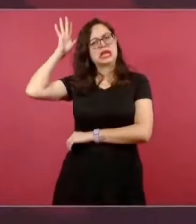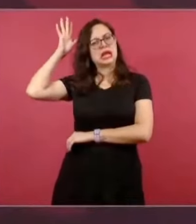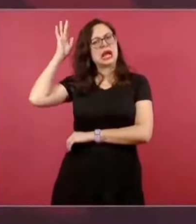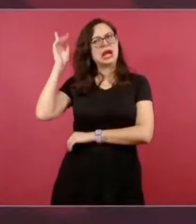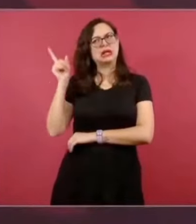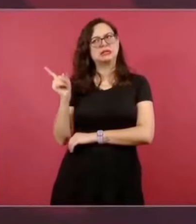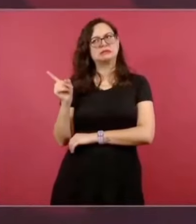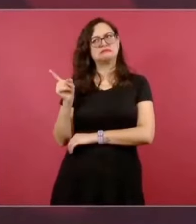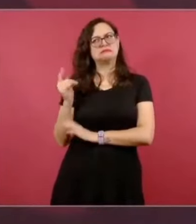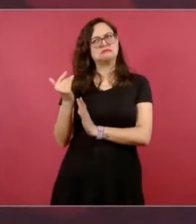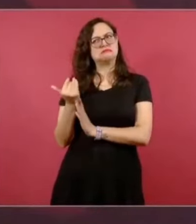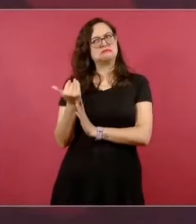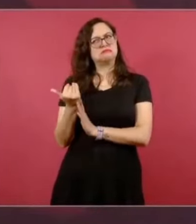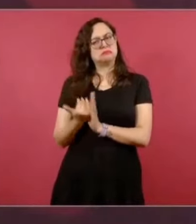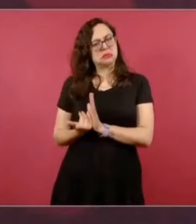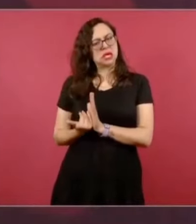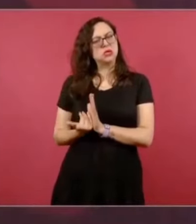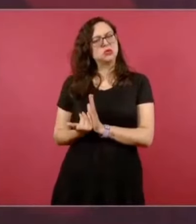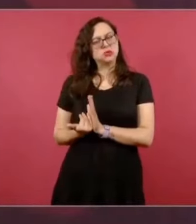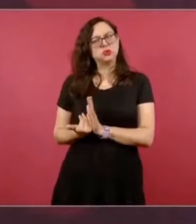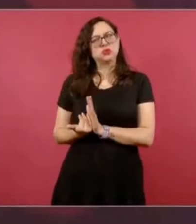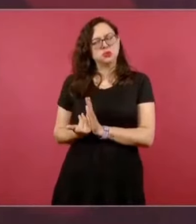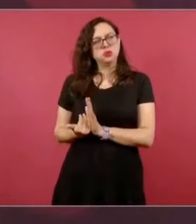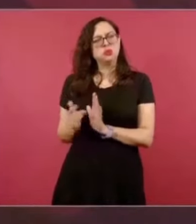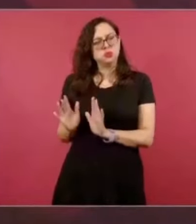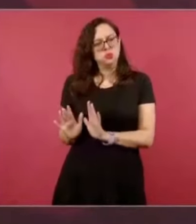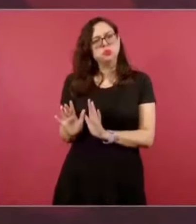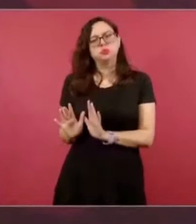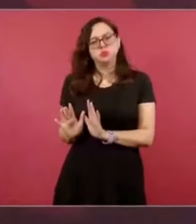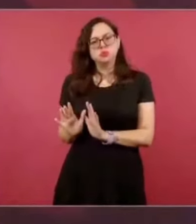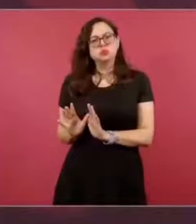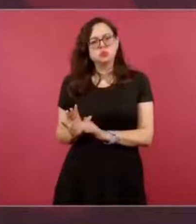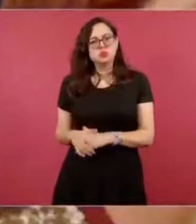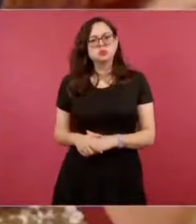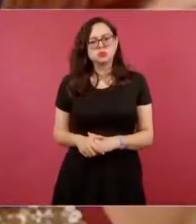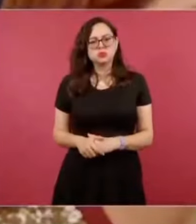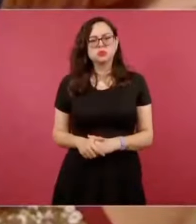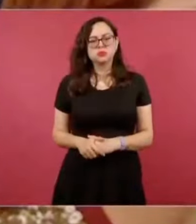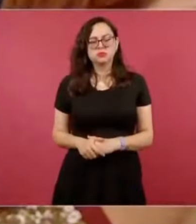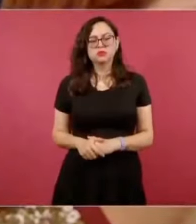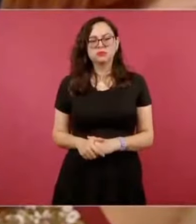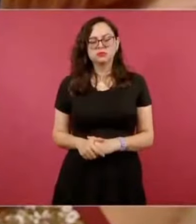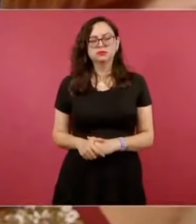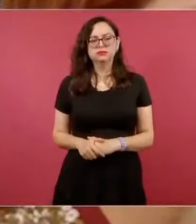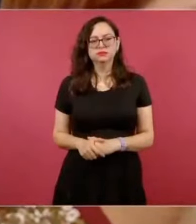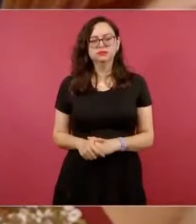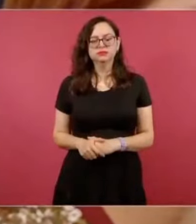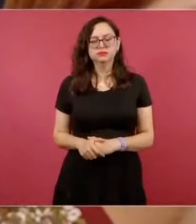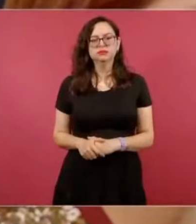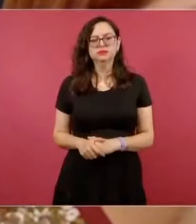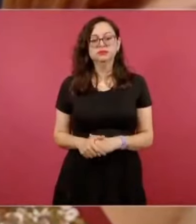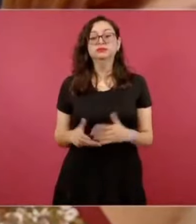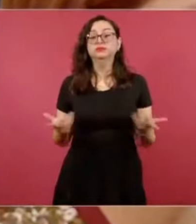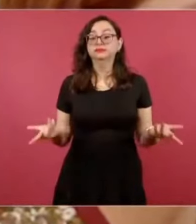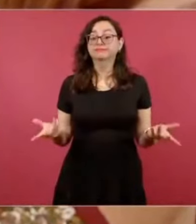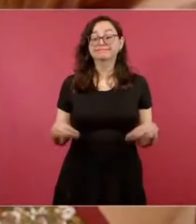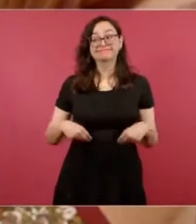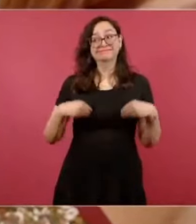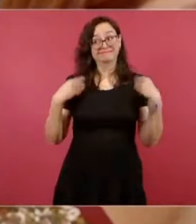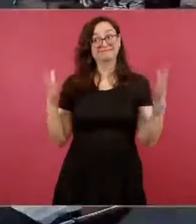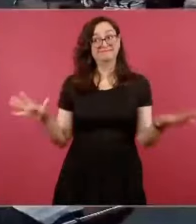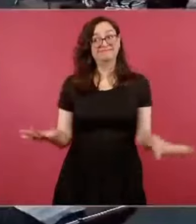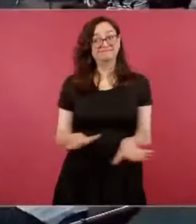fíjense lo que son las cosas, la vuelta que da la vida.